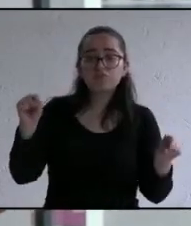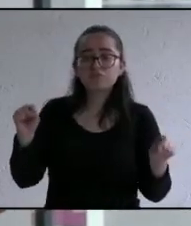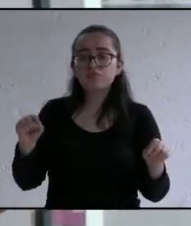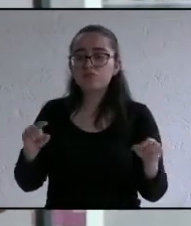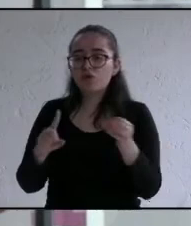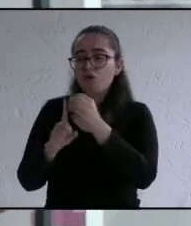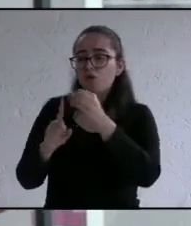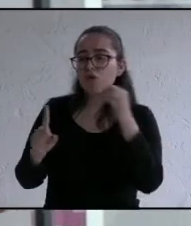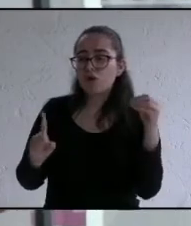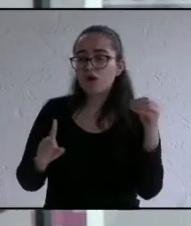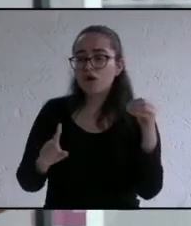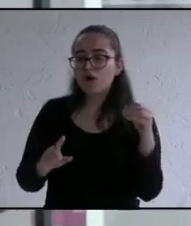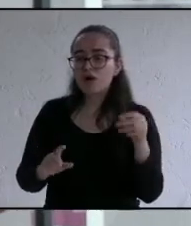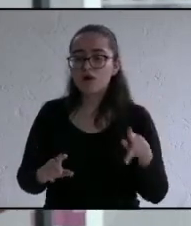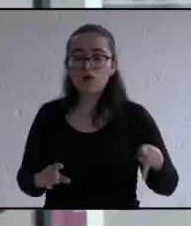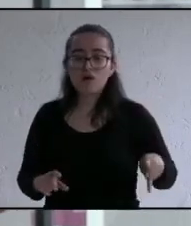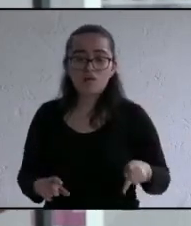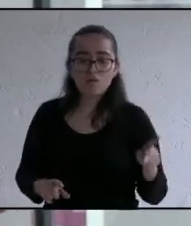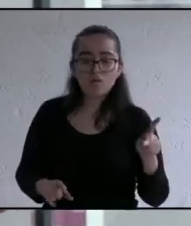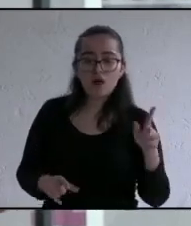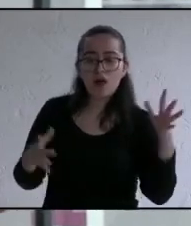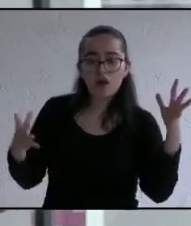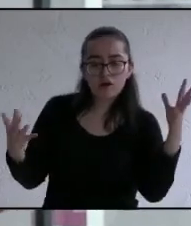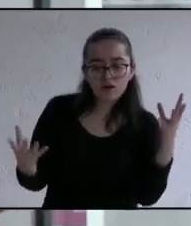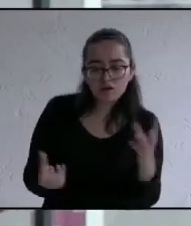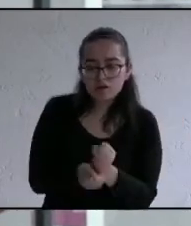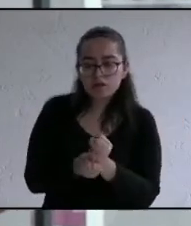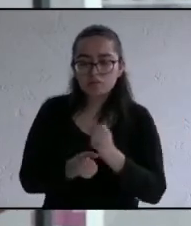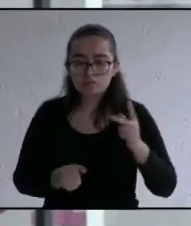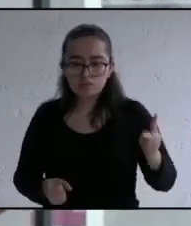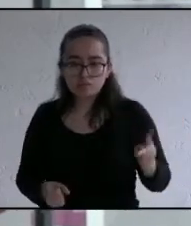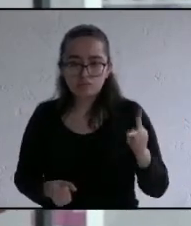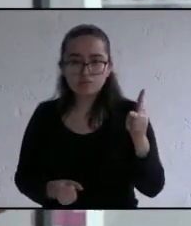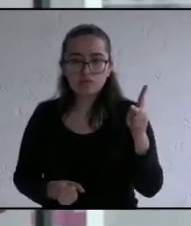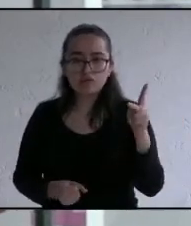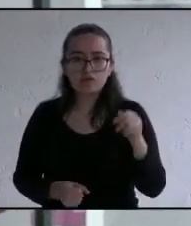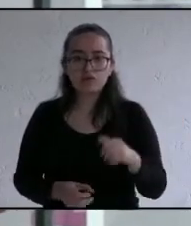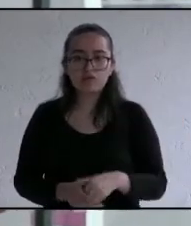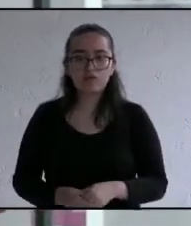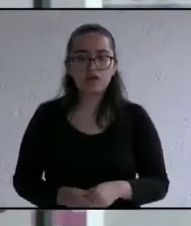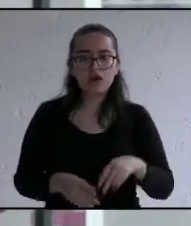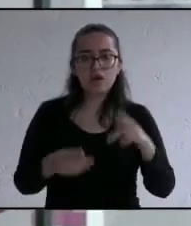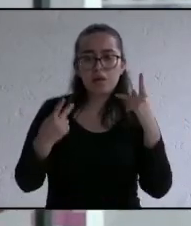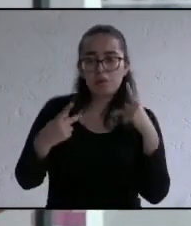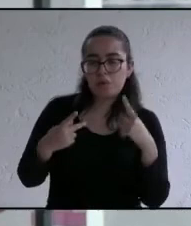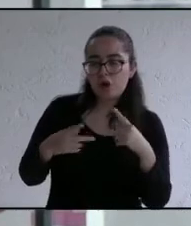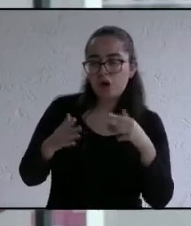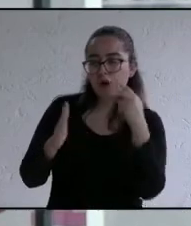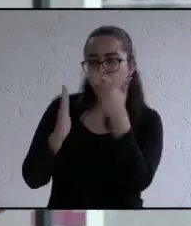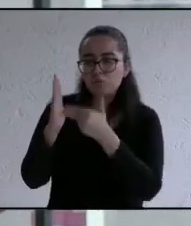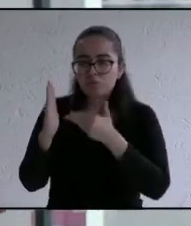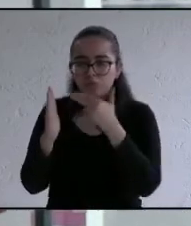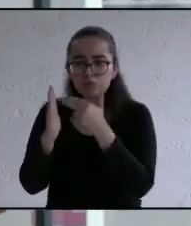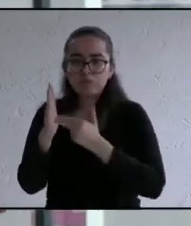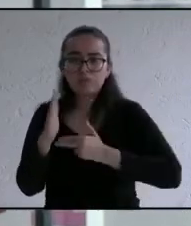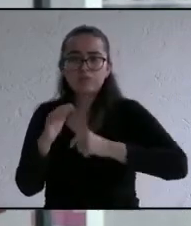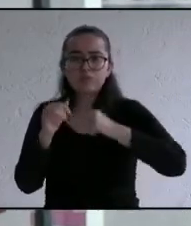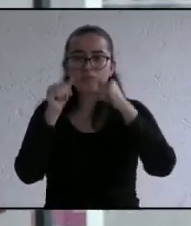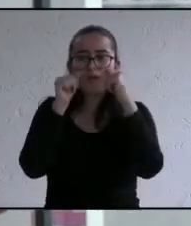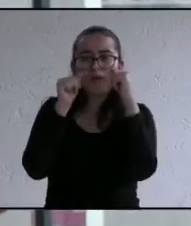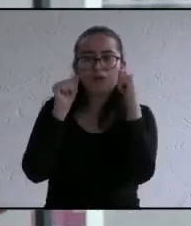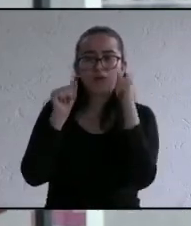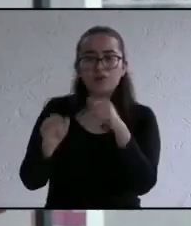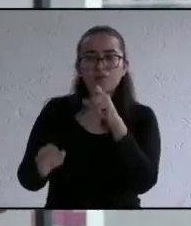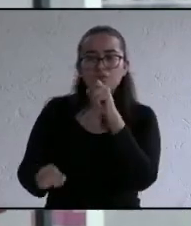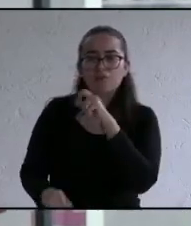solamente el pueblo puede salvar al pueblo traemos gente que le dé la capacitación puesta por la misma gente y